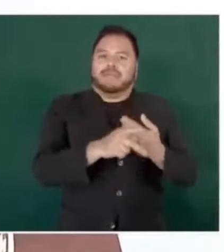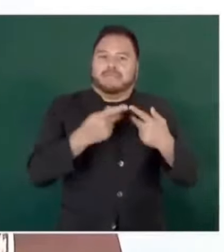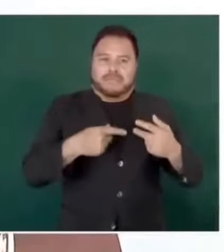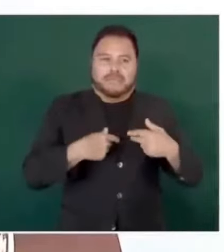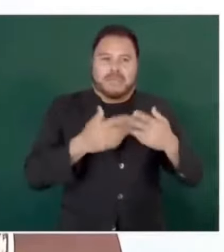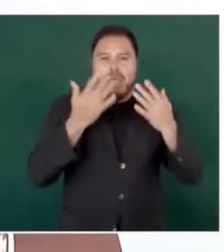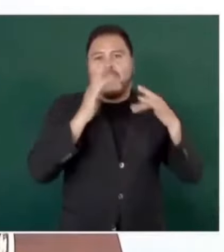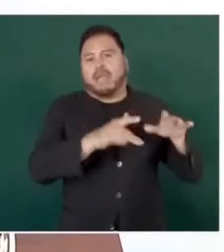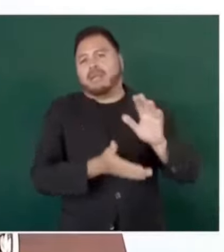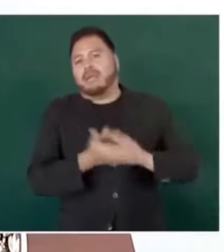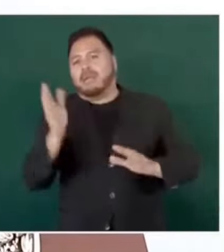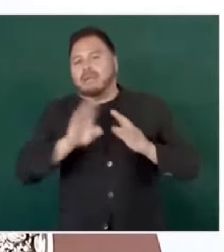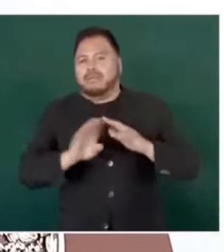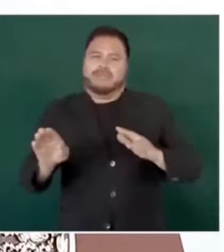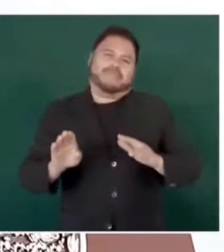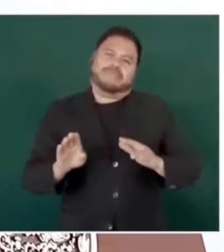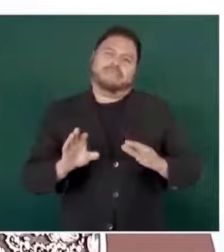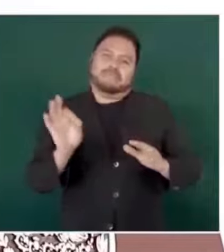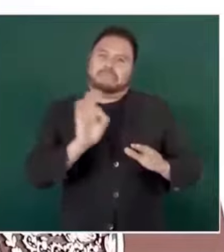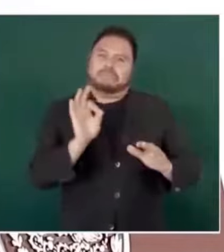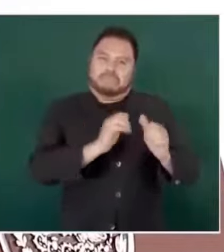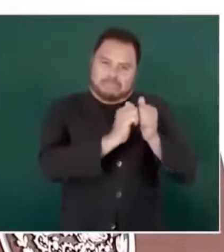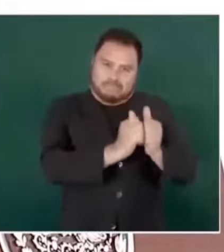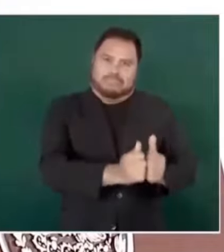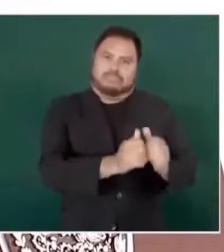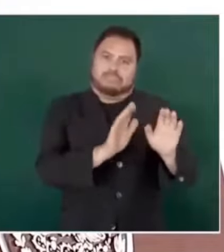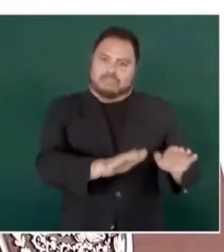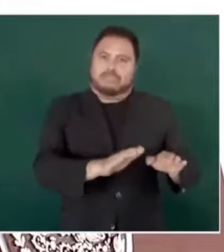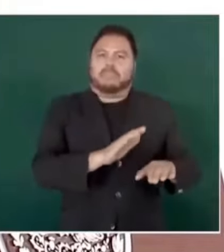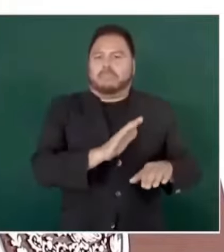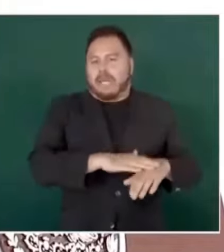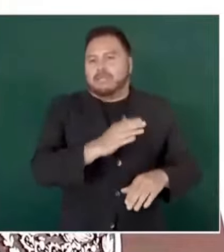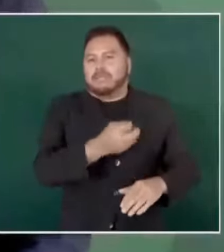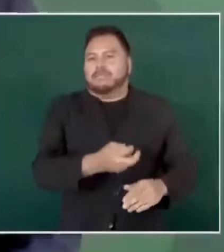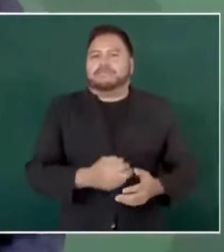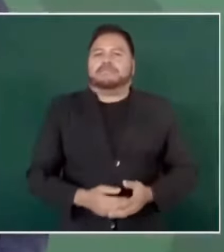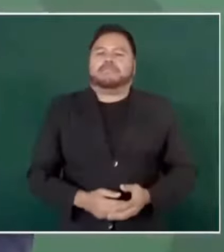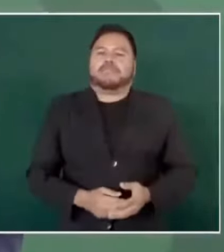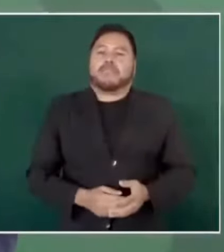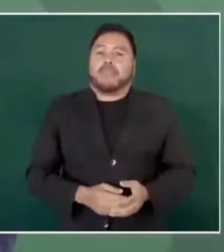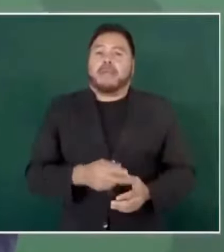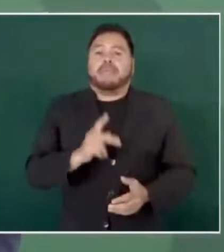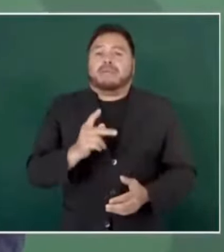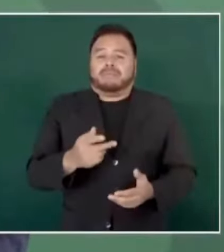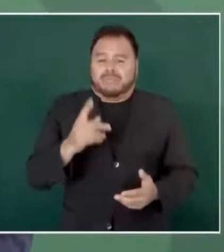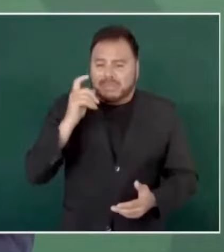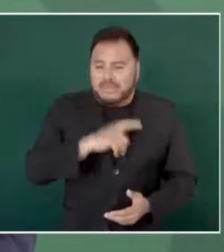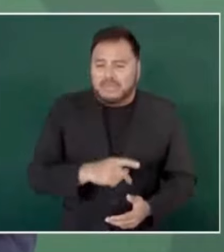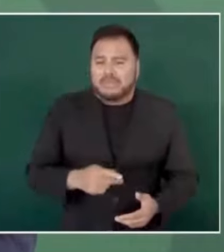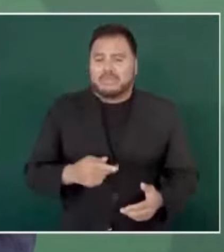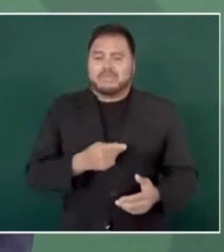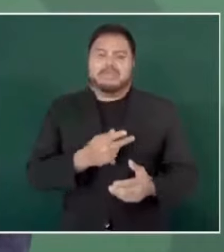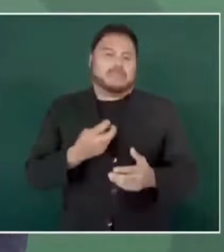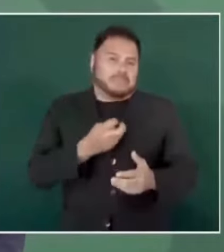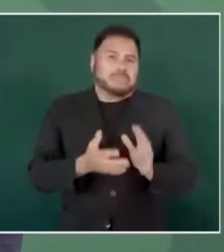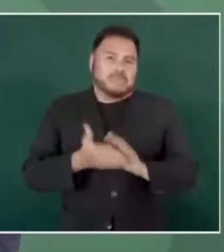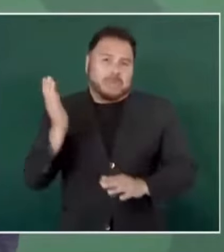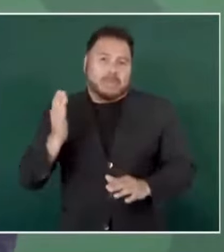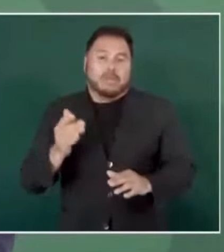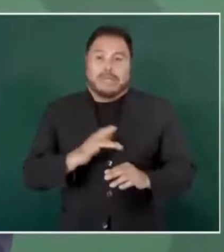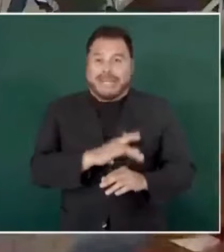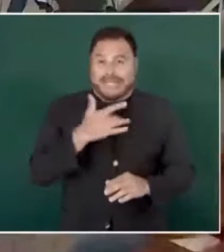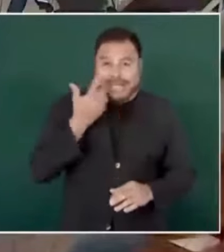porque la gente no sale de sus comunidades, de sus pueblos por gusto, lo hacen por